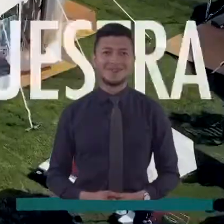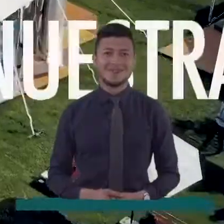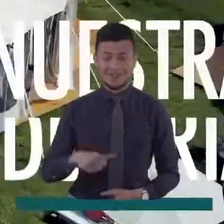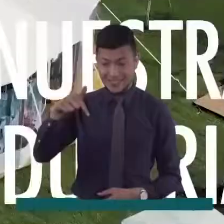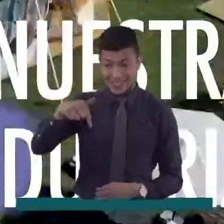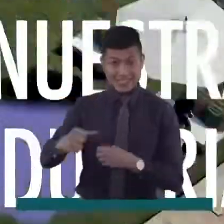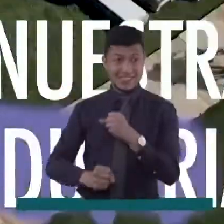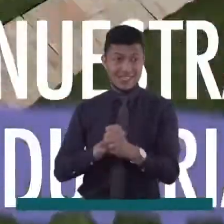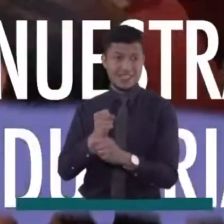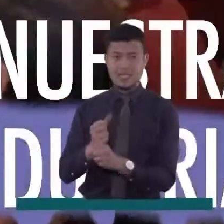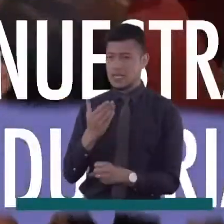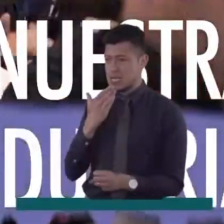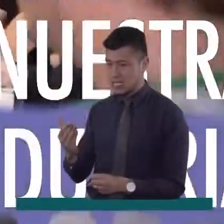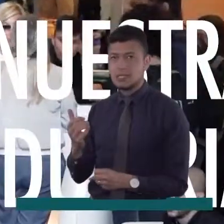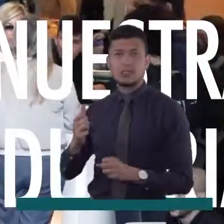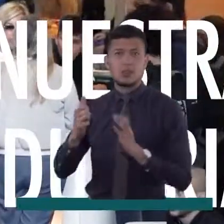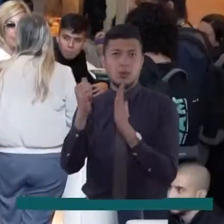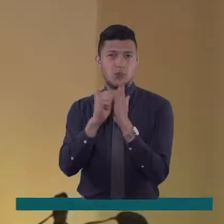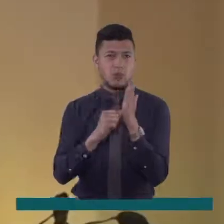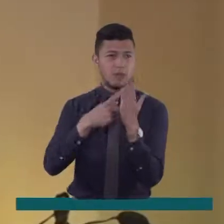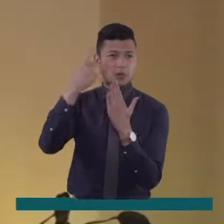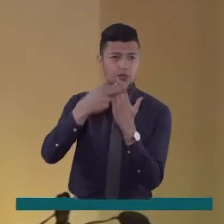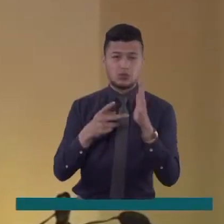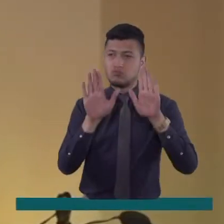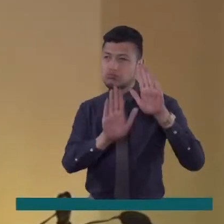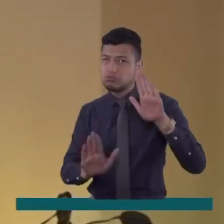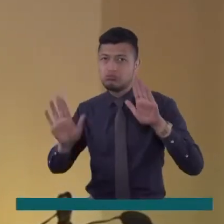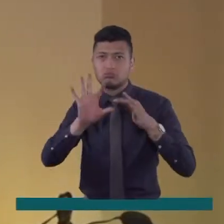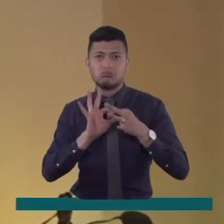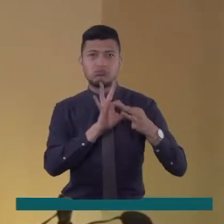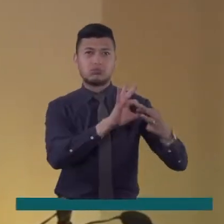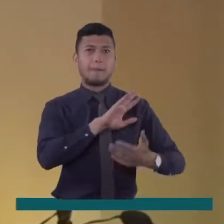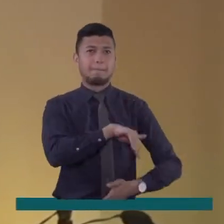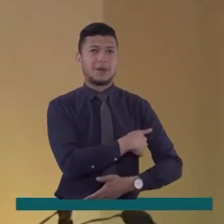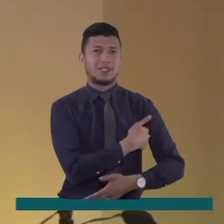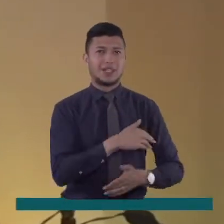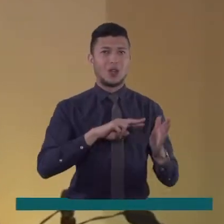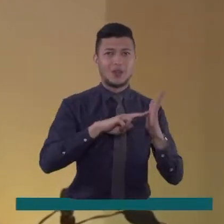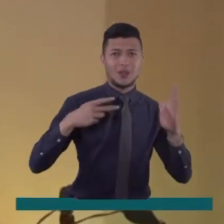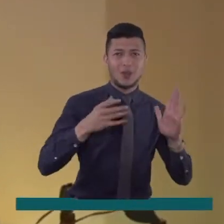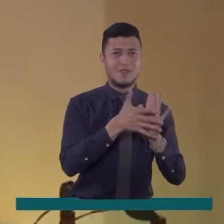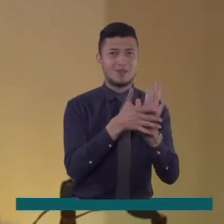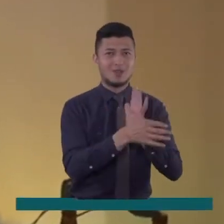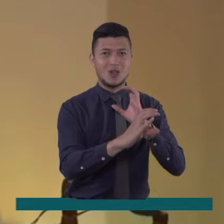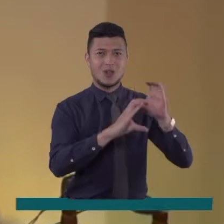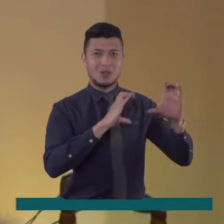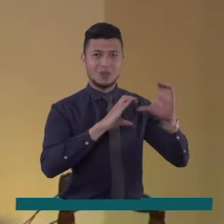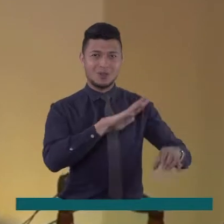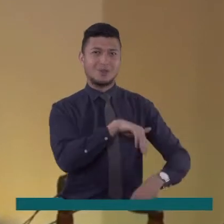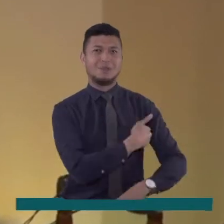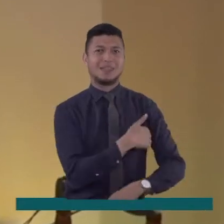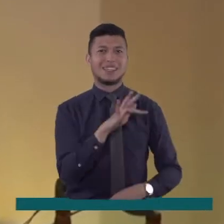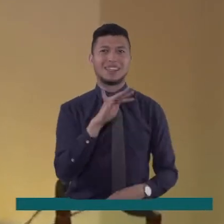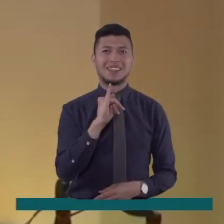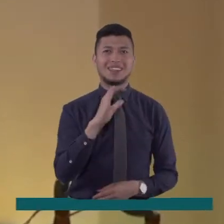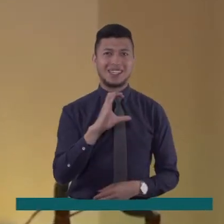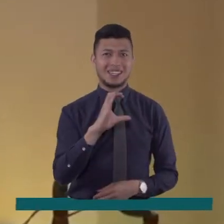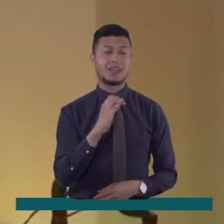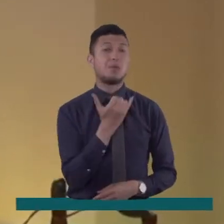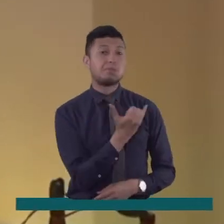Este año, gracias a nuestro programa BAM en las regiones y en alianza con el Ministerio de Tecnologías de la Información y las Comunicaciones MINTIC,